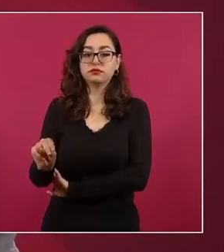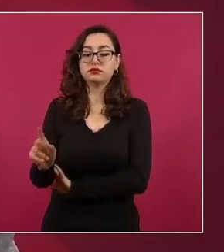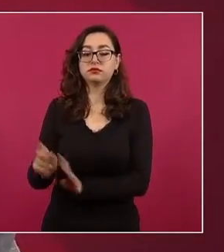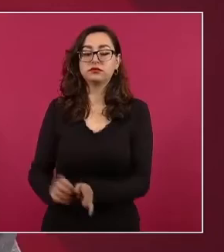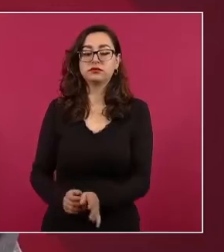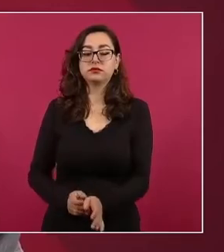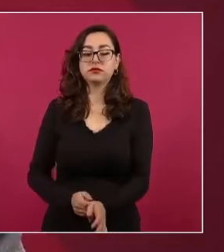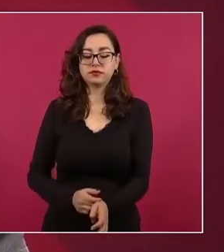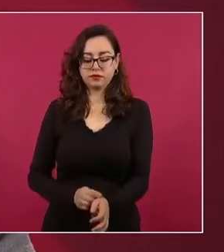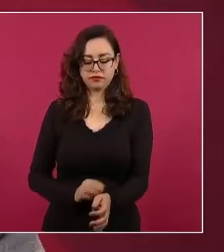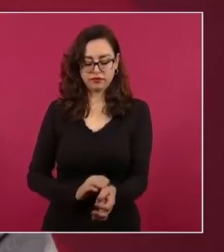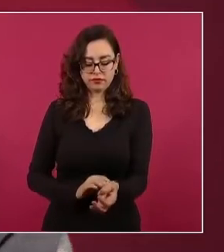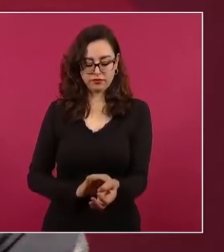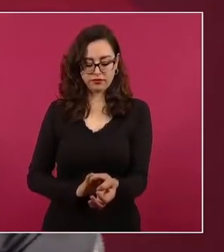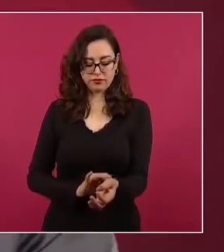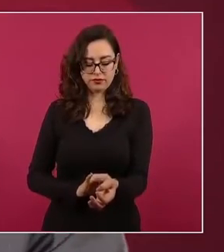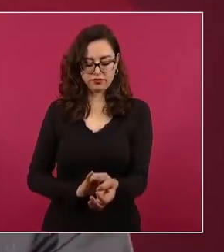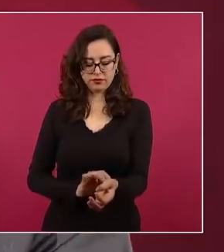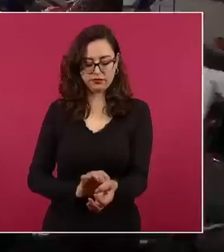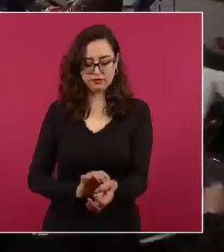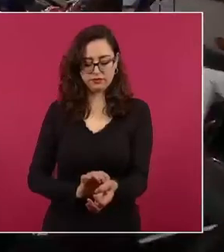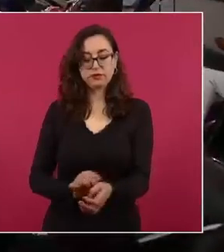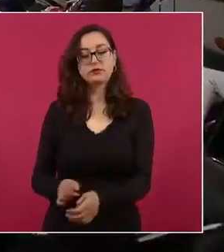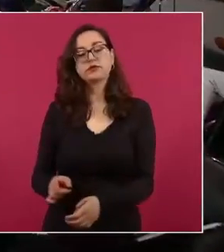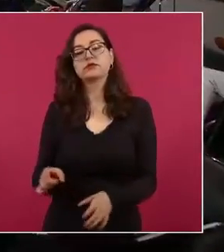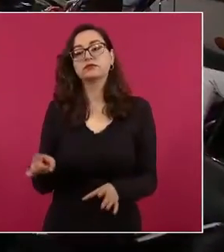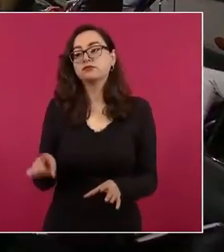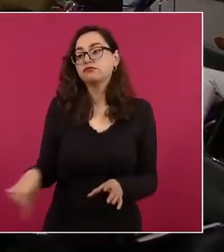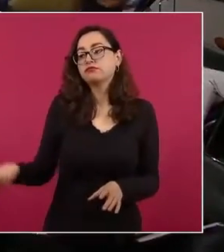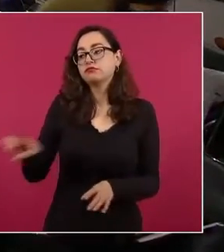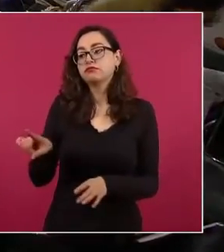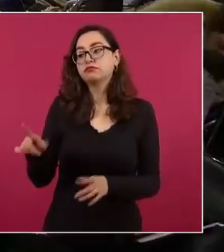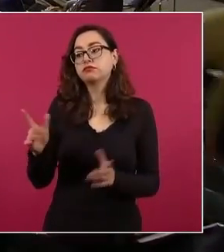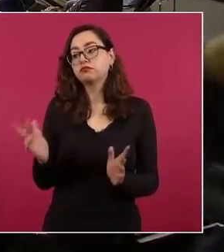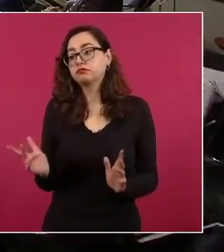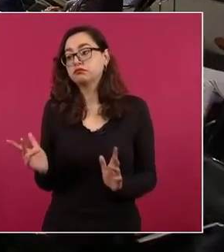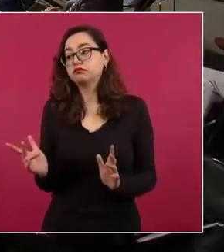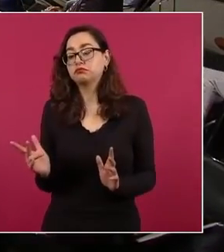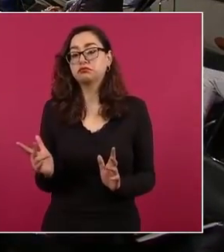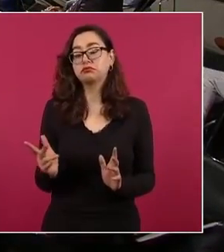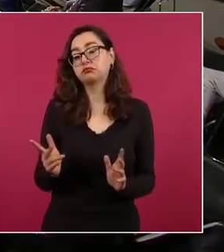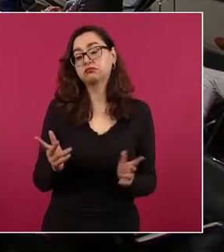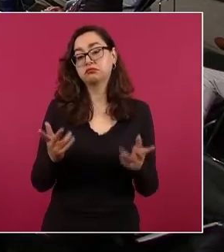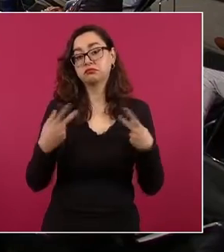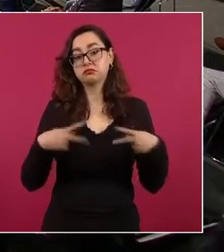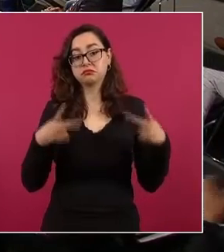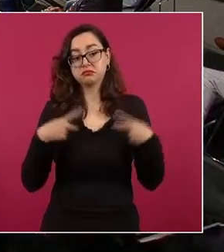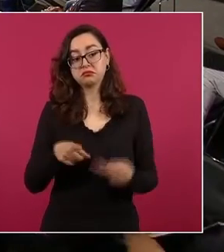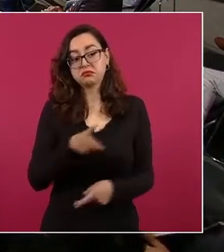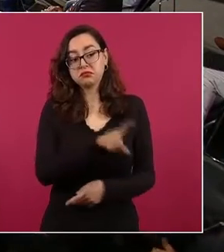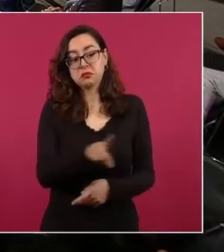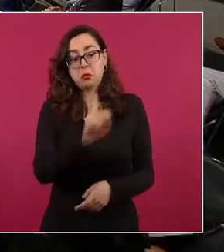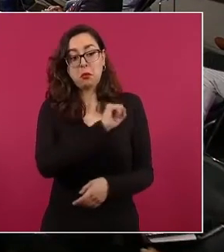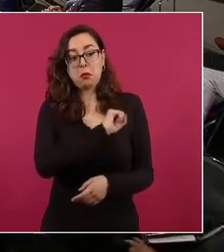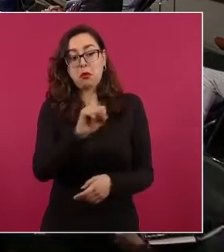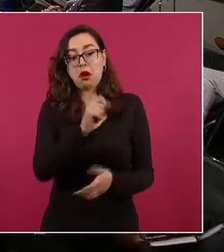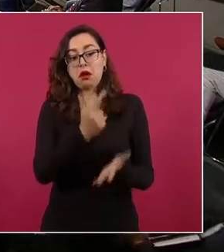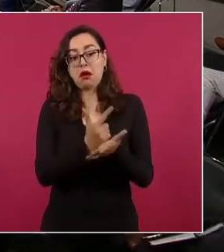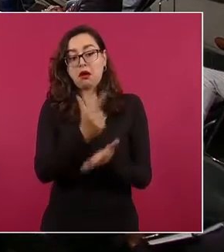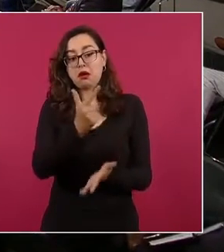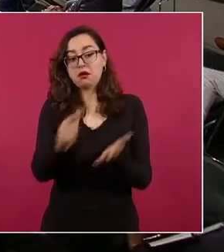sobre las detenciones de